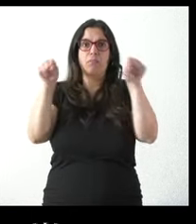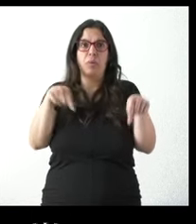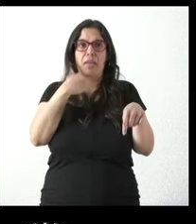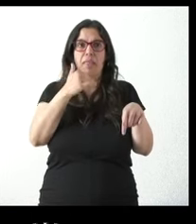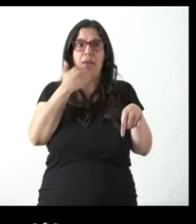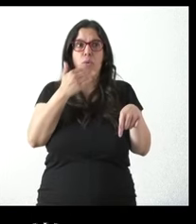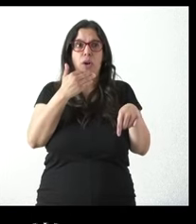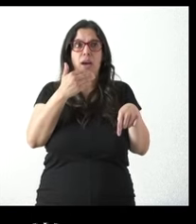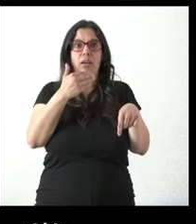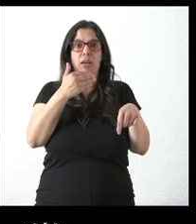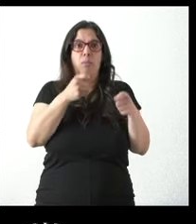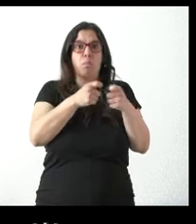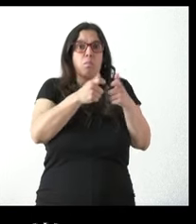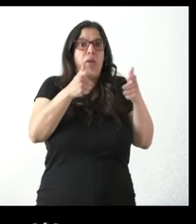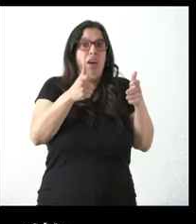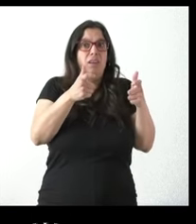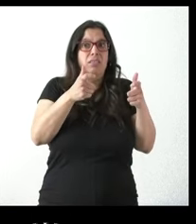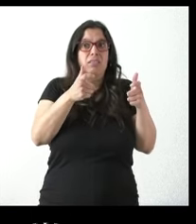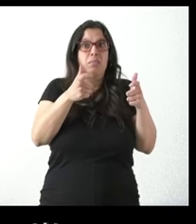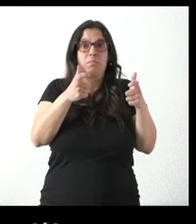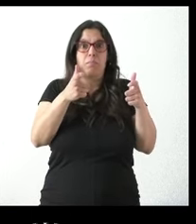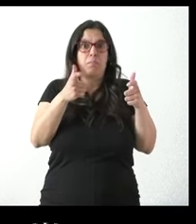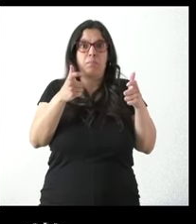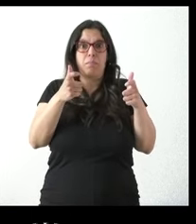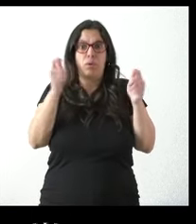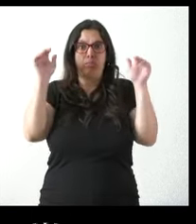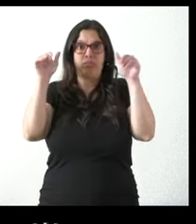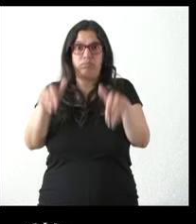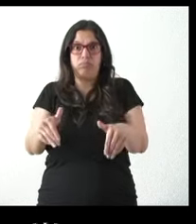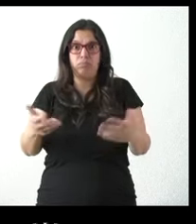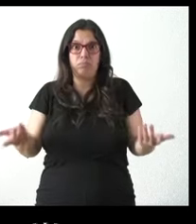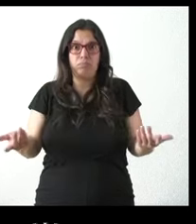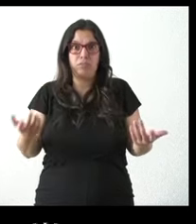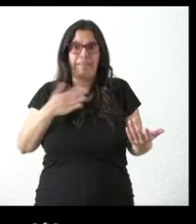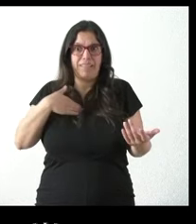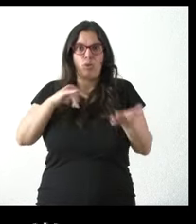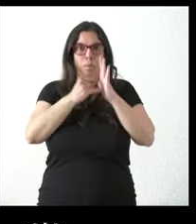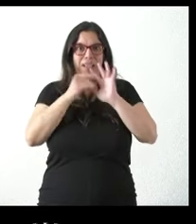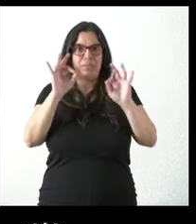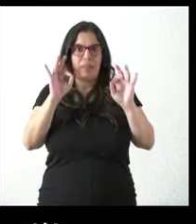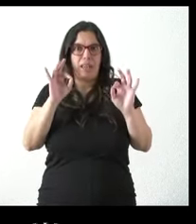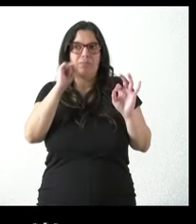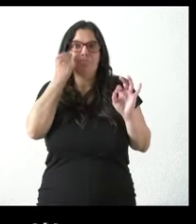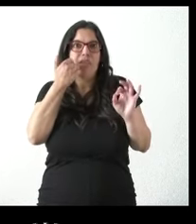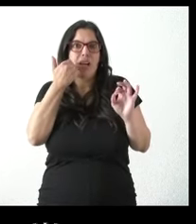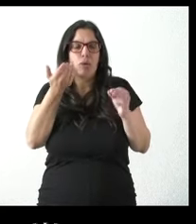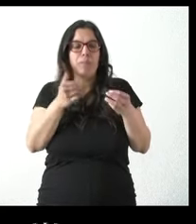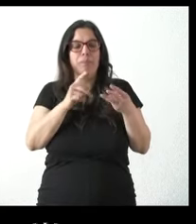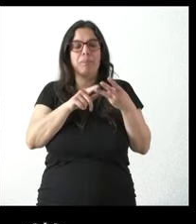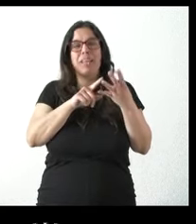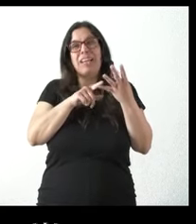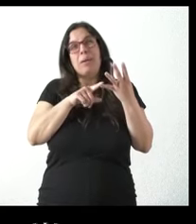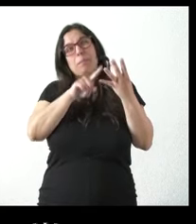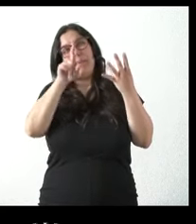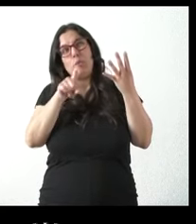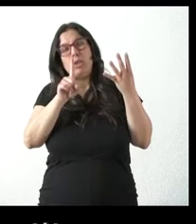Zamora y no sé si alguna otra seguimos yendo para abajo y bueno lo otro no es una pregunta a veces que